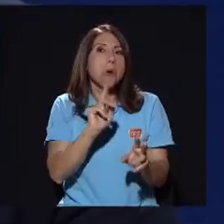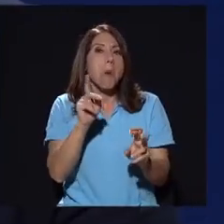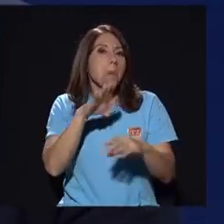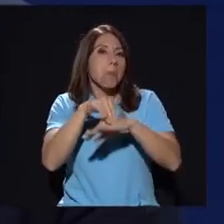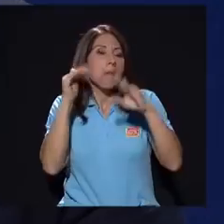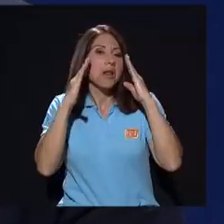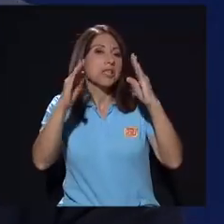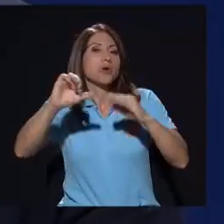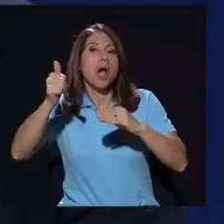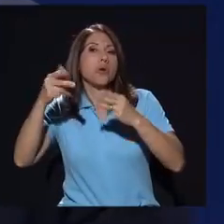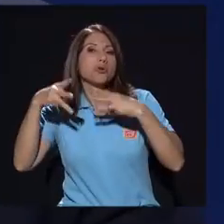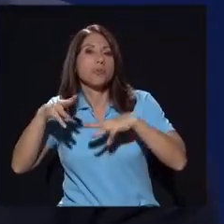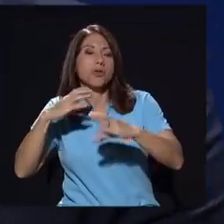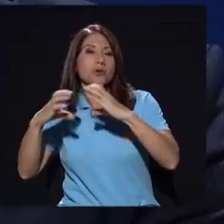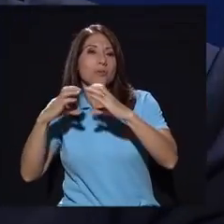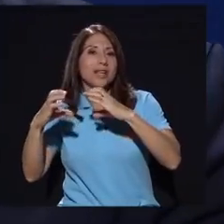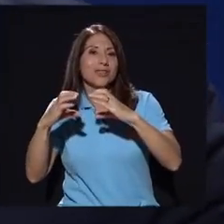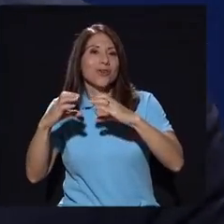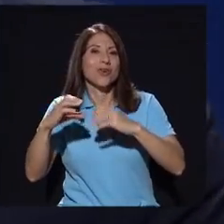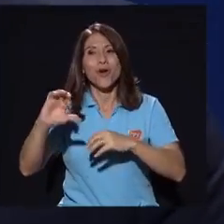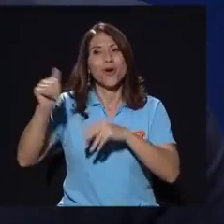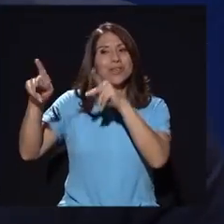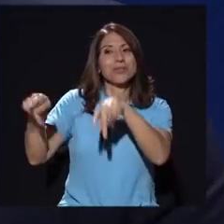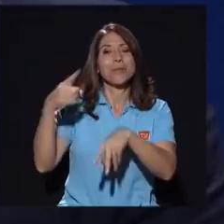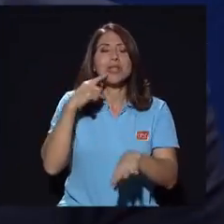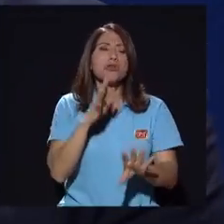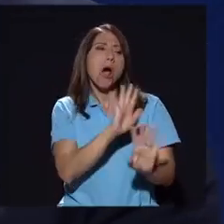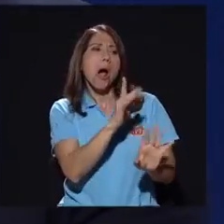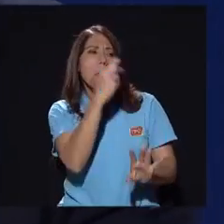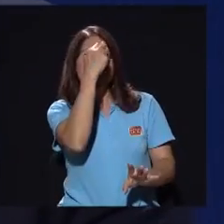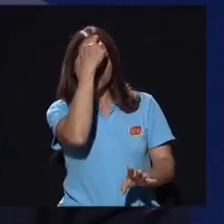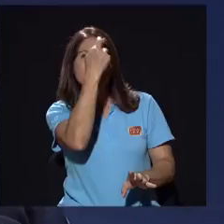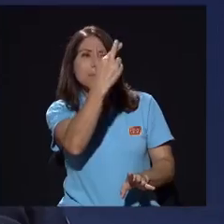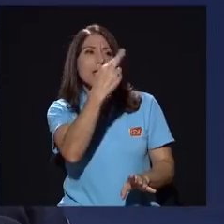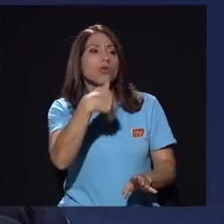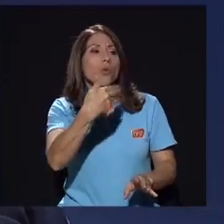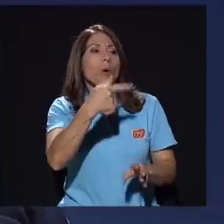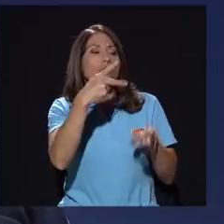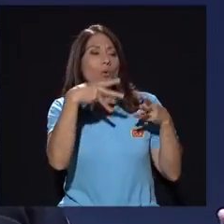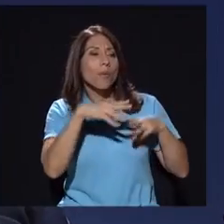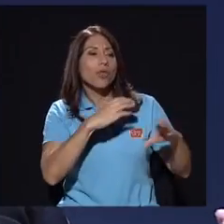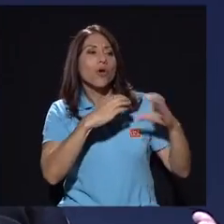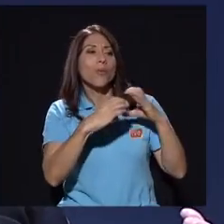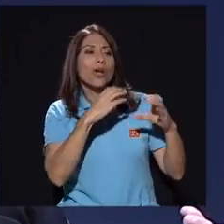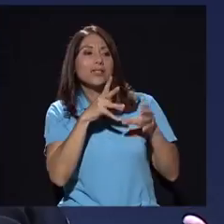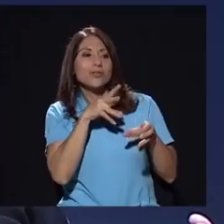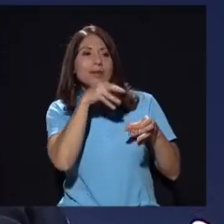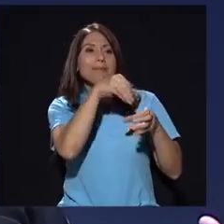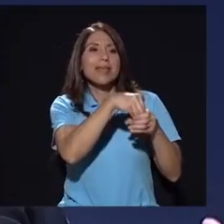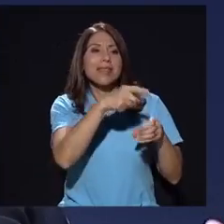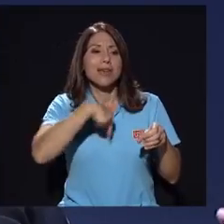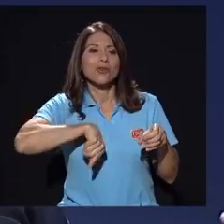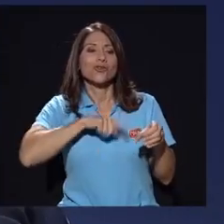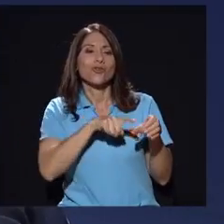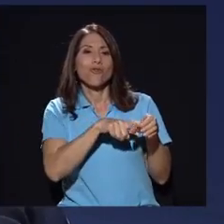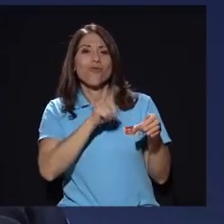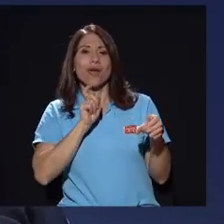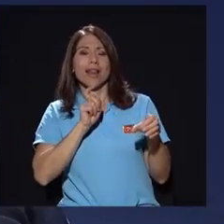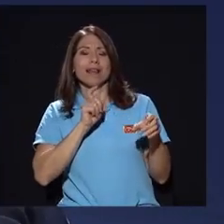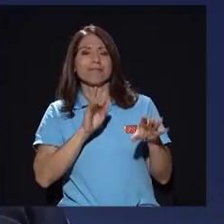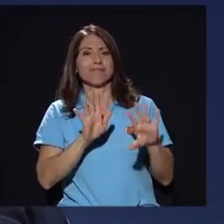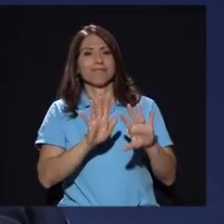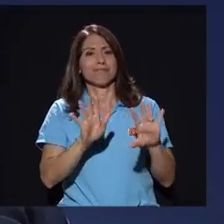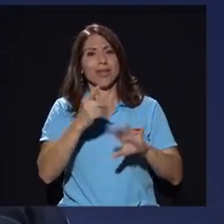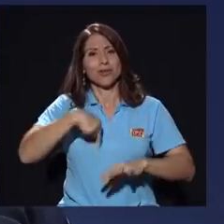por respeto, cuando un medio se mete, entonces los demás quedamos fuera. Tengo que decirlo, nosotros nos sentíamos